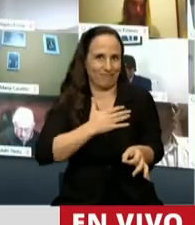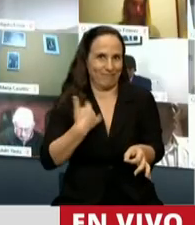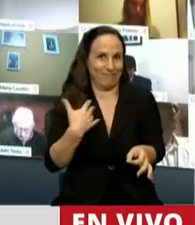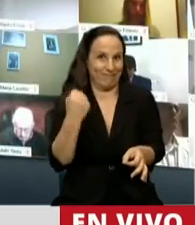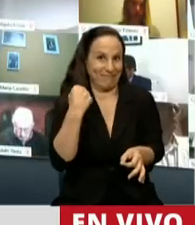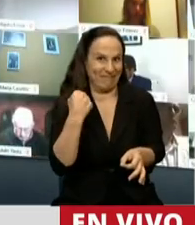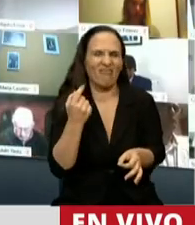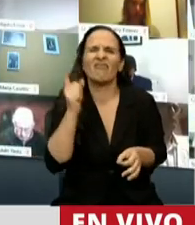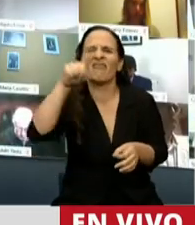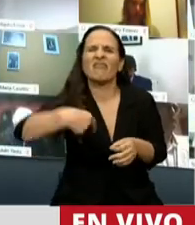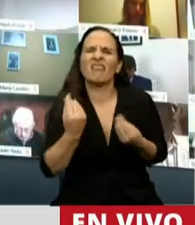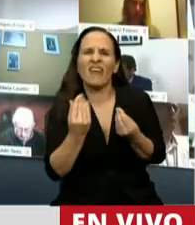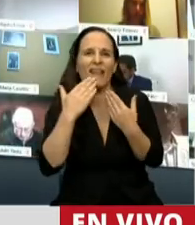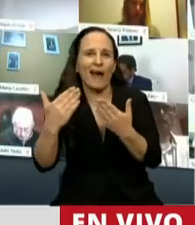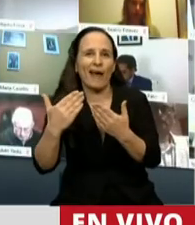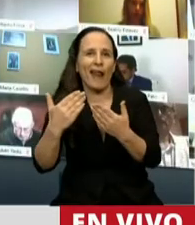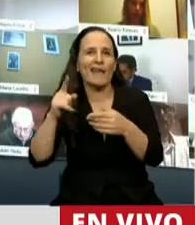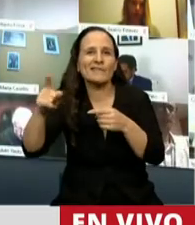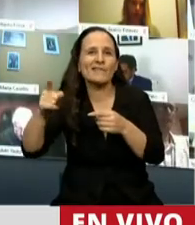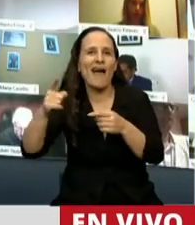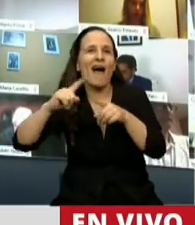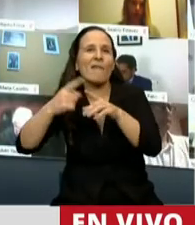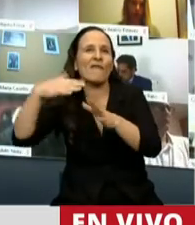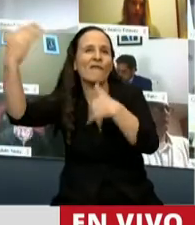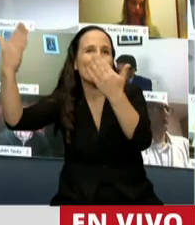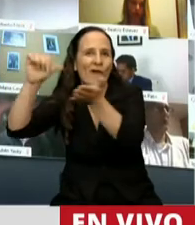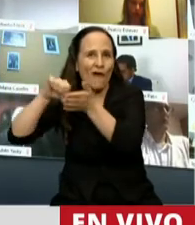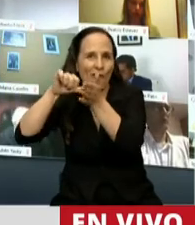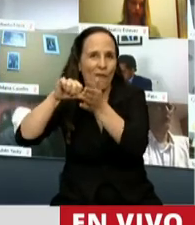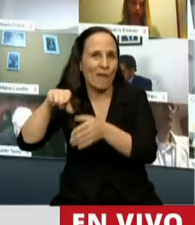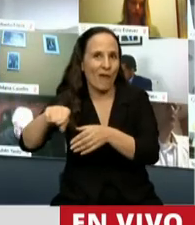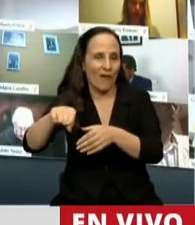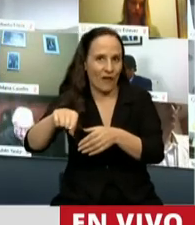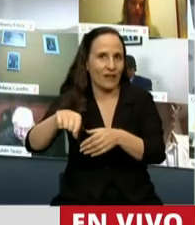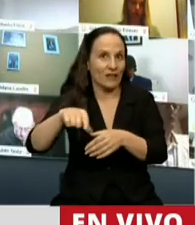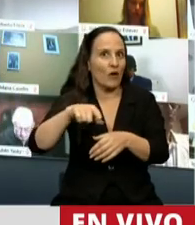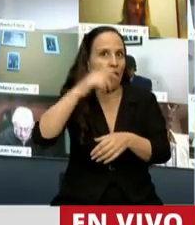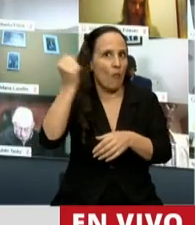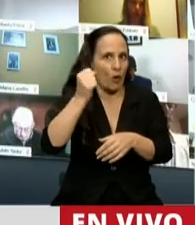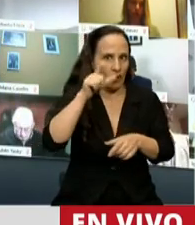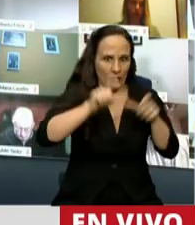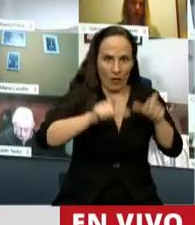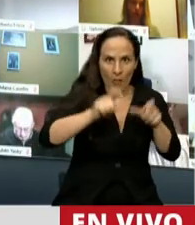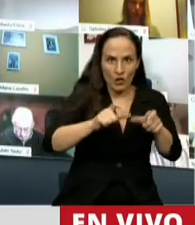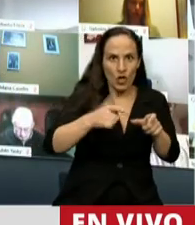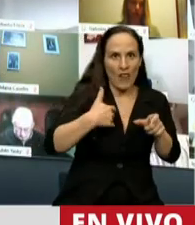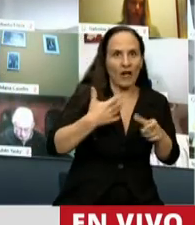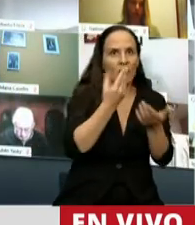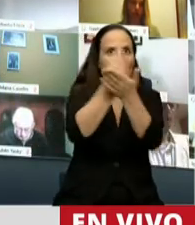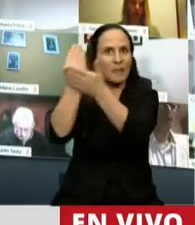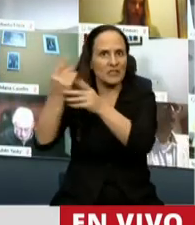desarrollaron sobre la base de una política exterior clara y consistente con un gran protagonismo del cuerpo diplomático argentino.